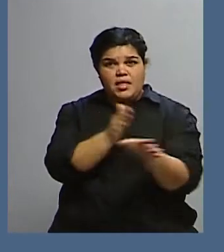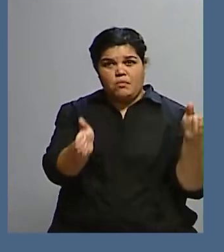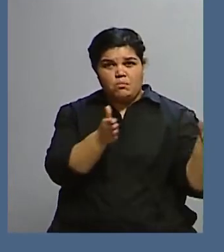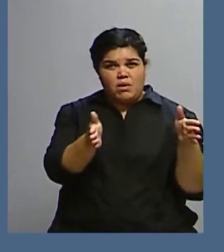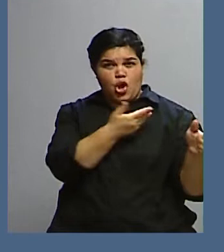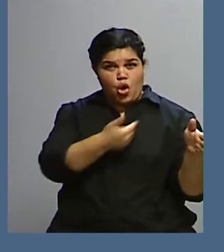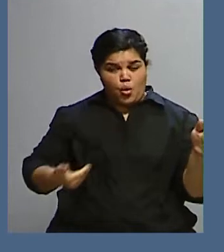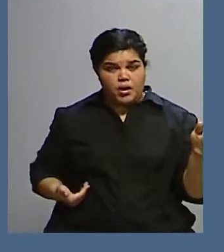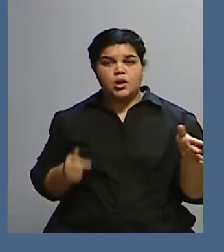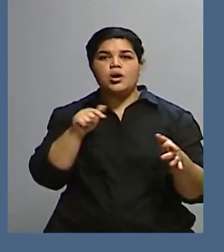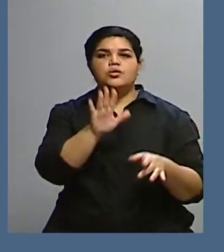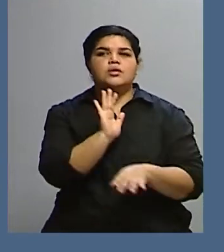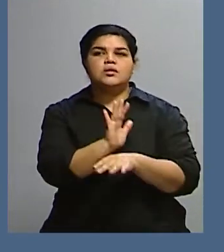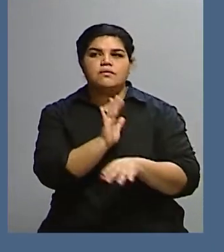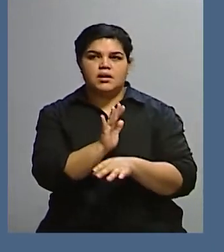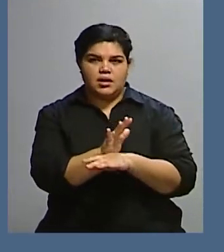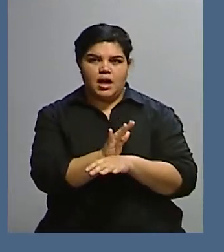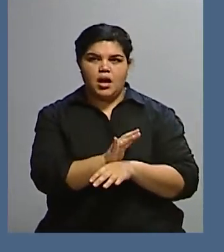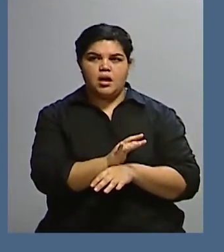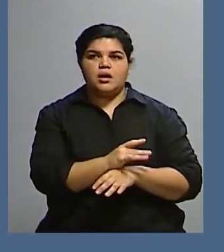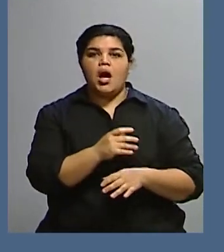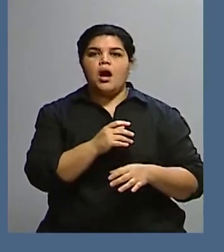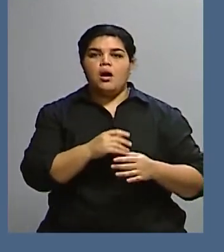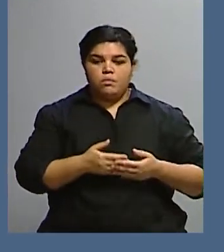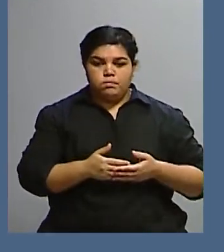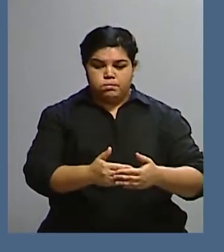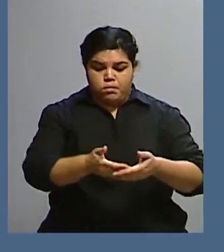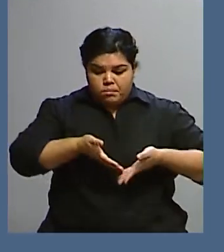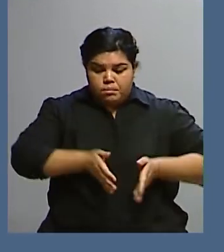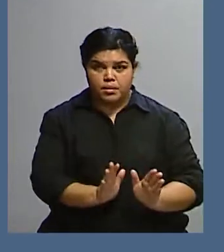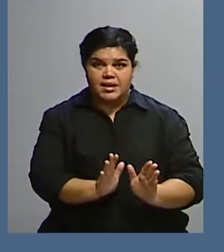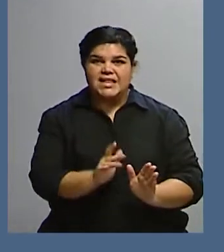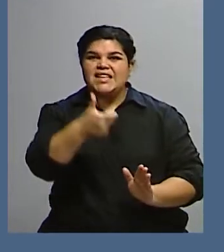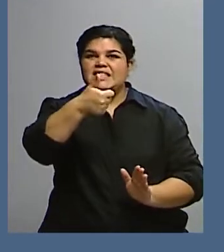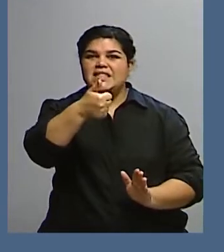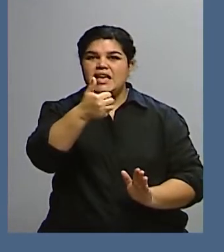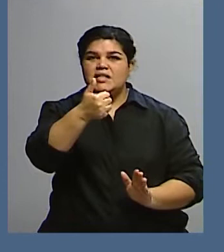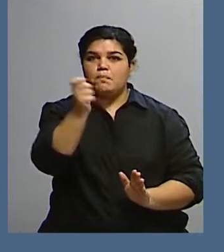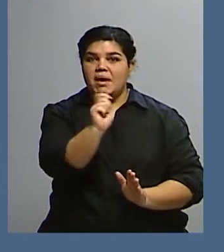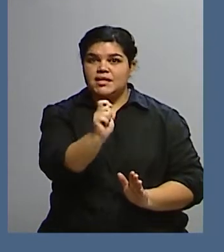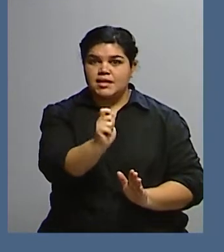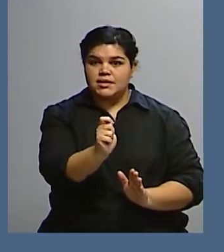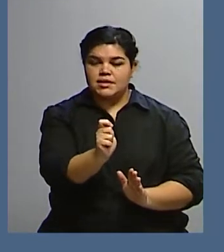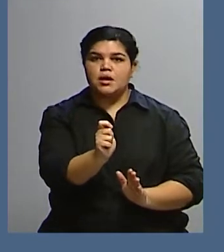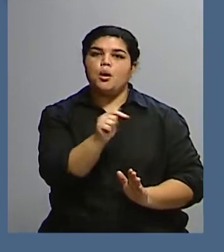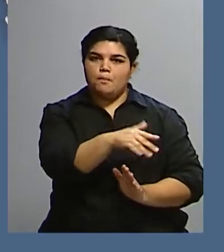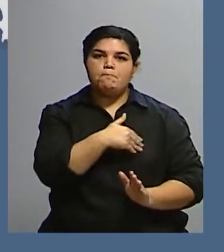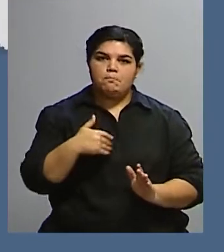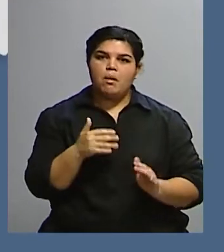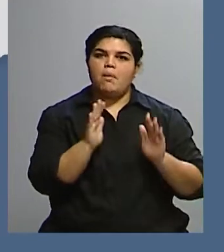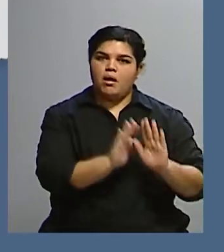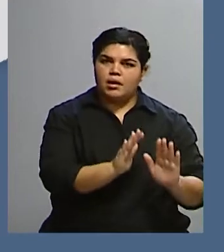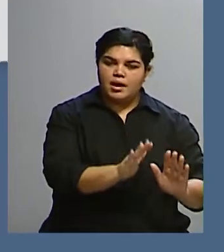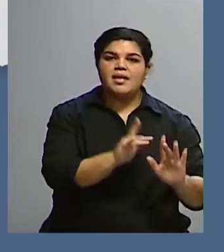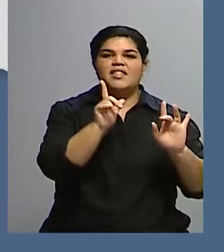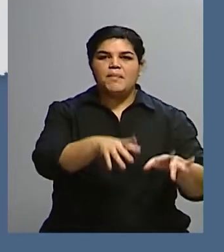ver con el postnatal de seis meses y con ayudar mínimamente a una canasta a todas las madres que van a los hospitales